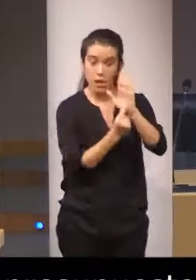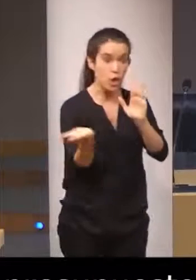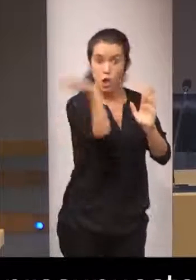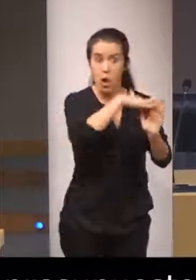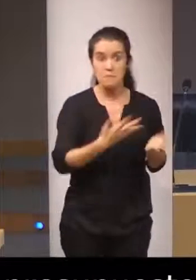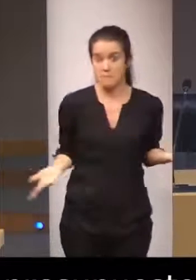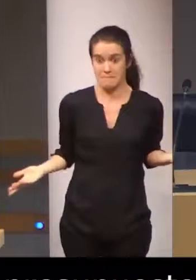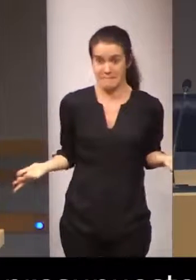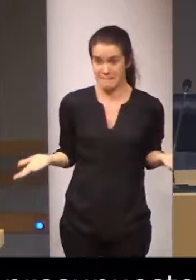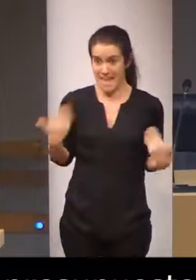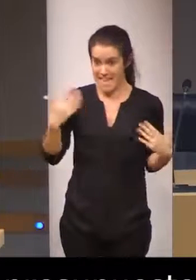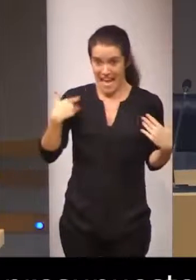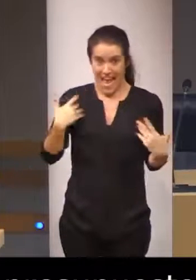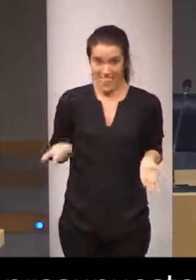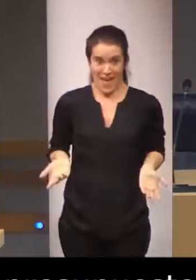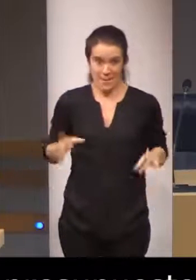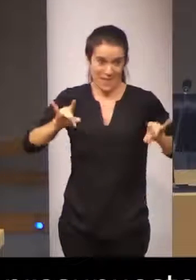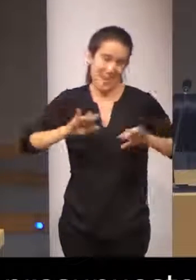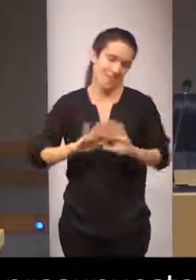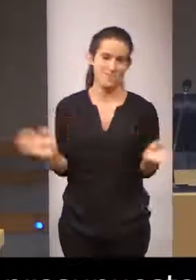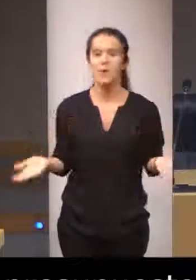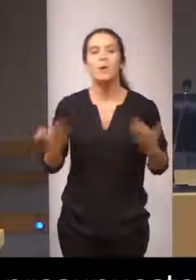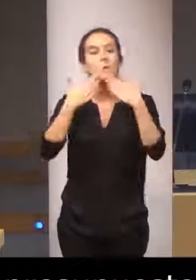harina todo es moina muchas gracias